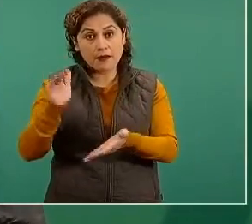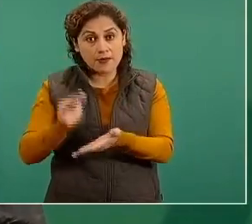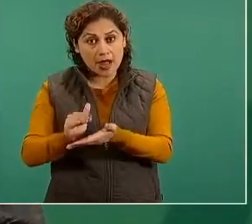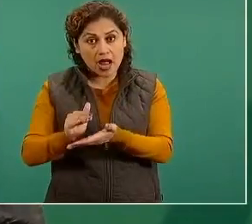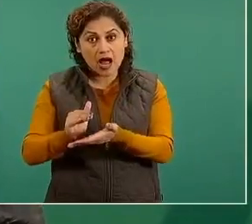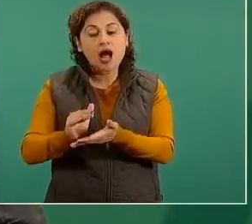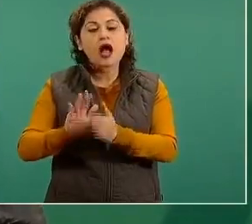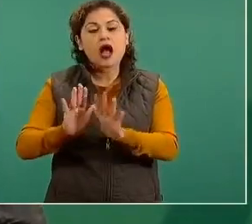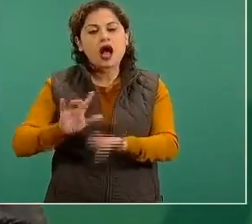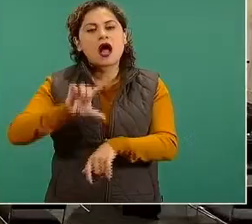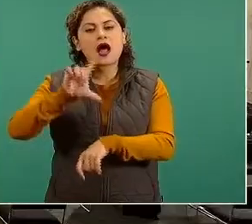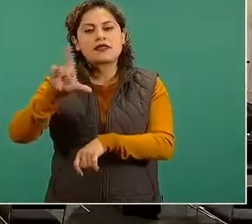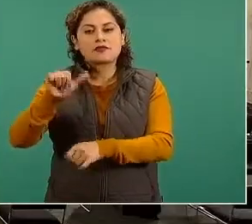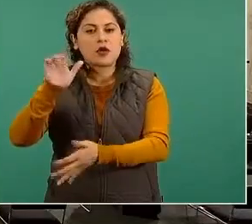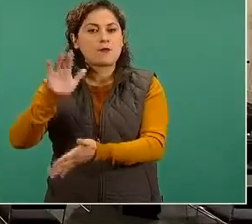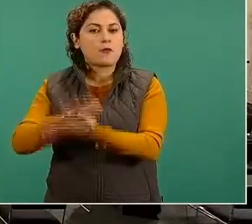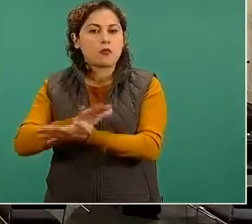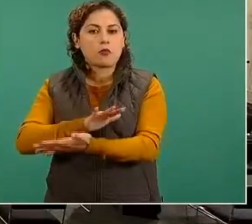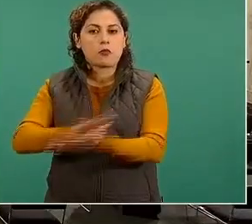la epidemia por completo.